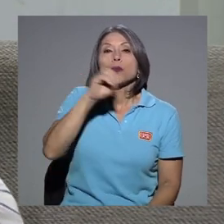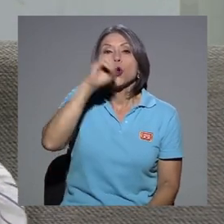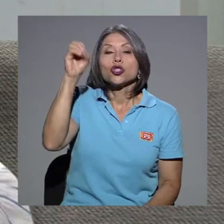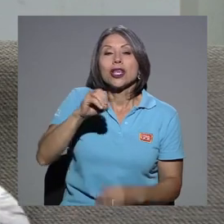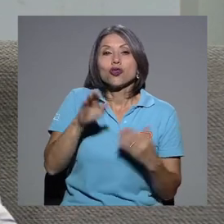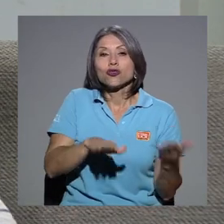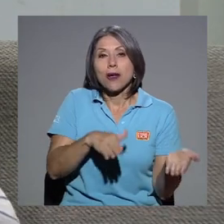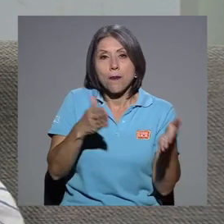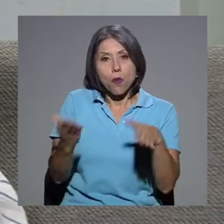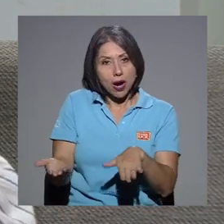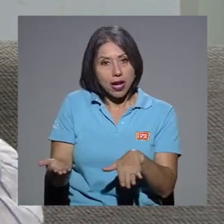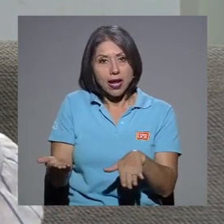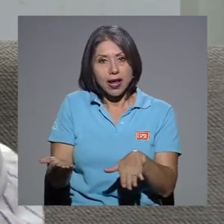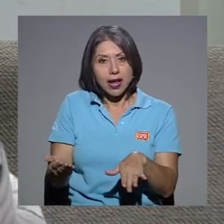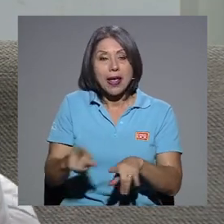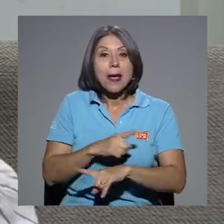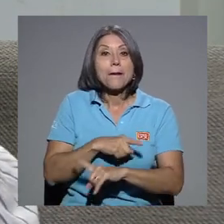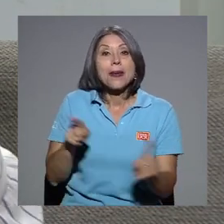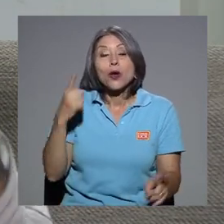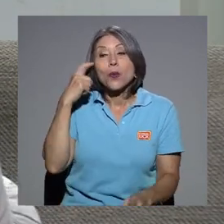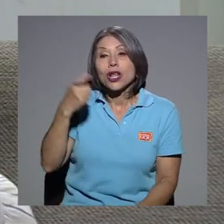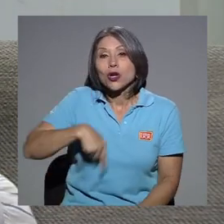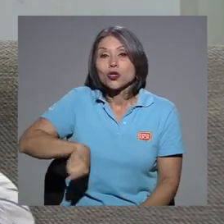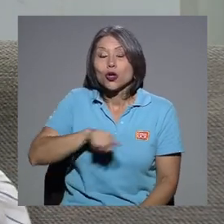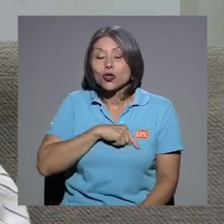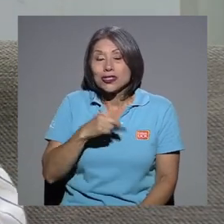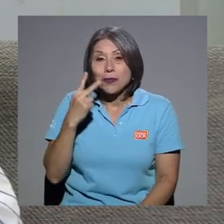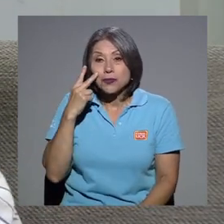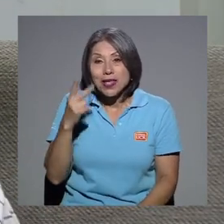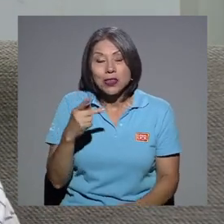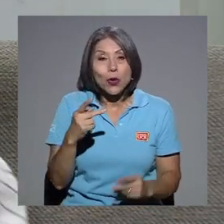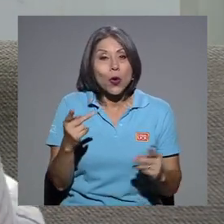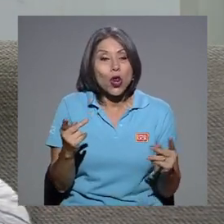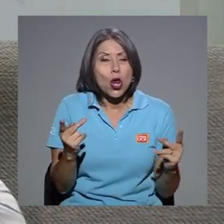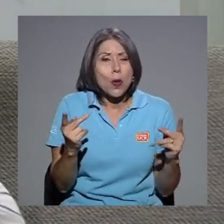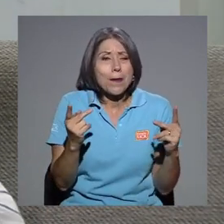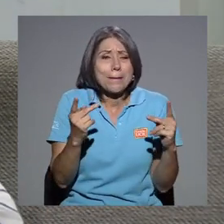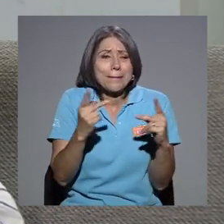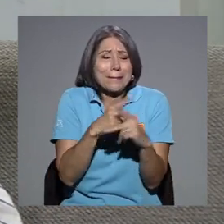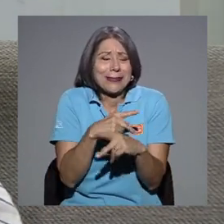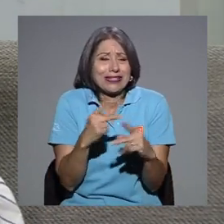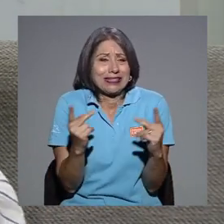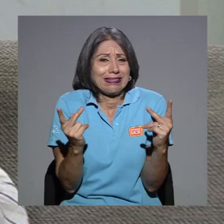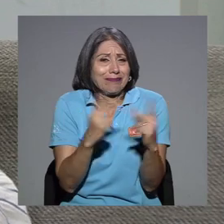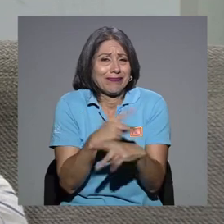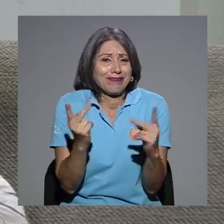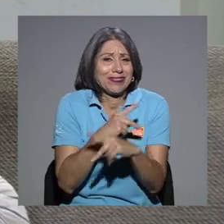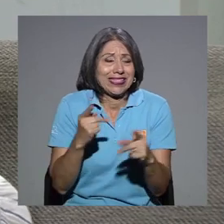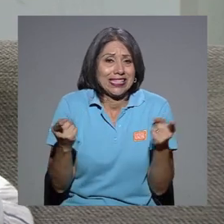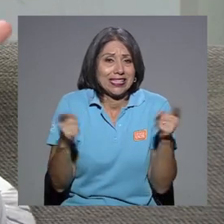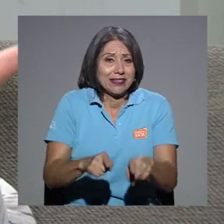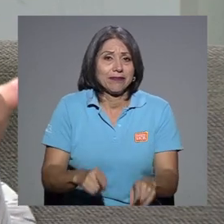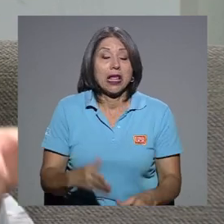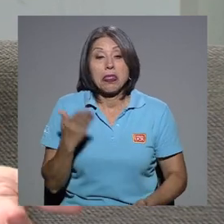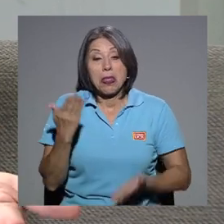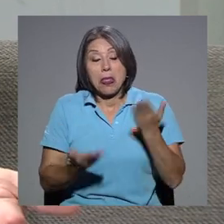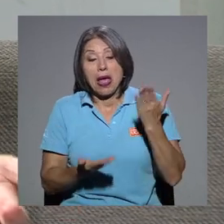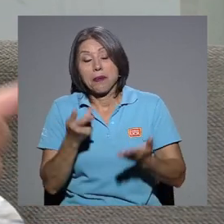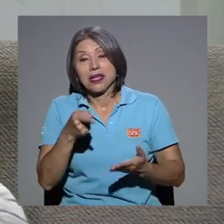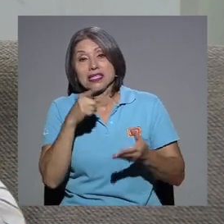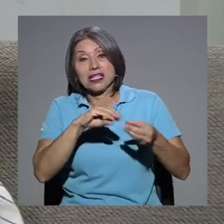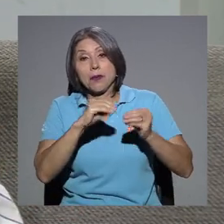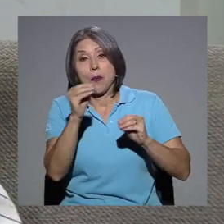pero es también porque estamos viendo lo peor de lo peor de lo que está sucediendo. Entonces, puede ser que este dato